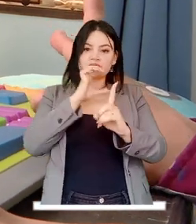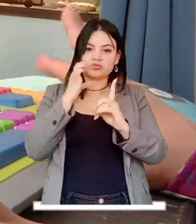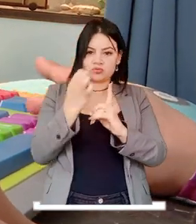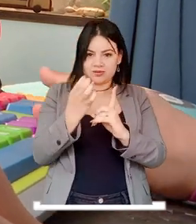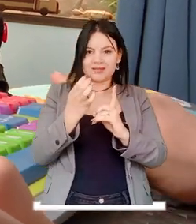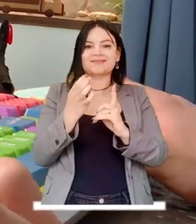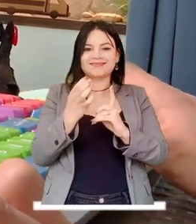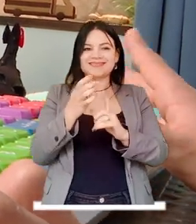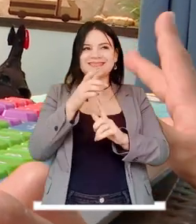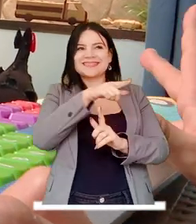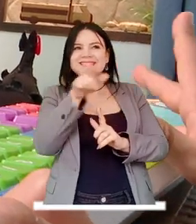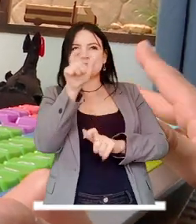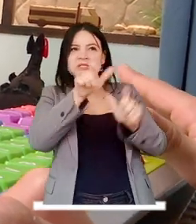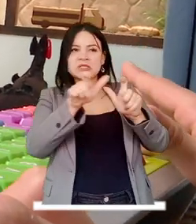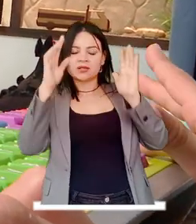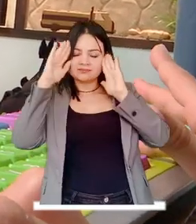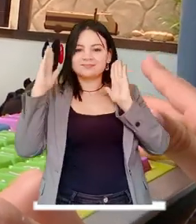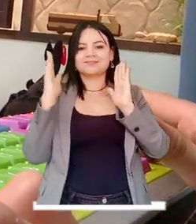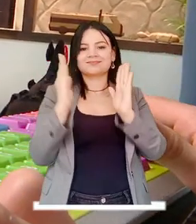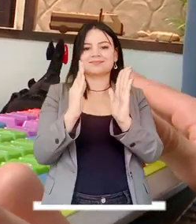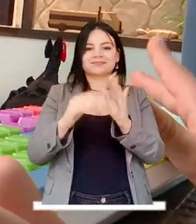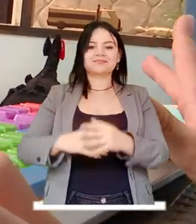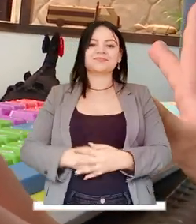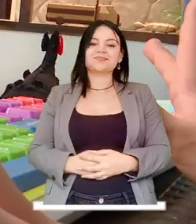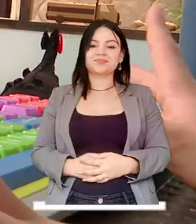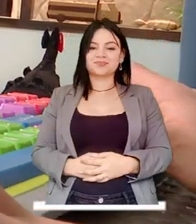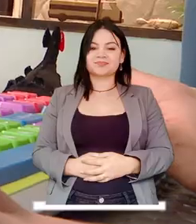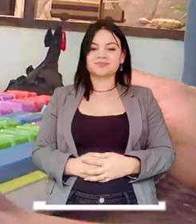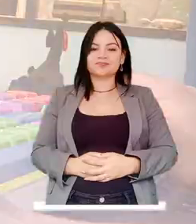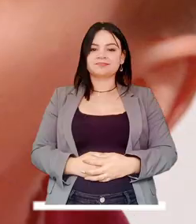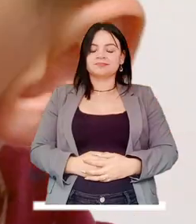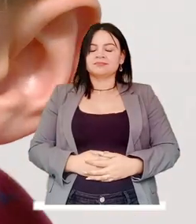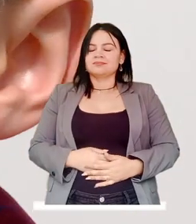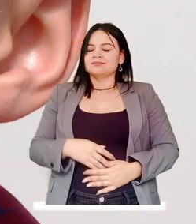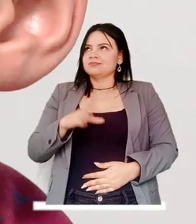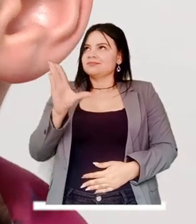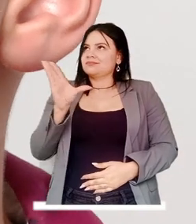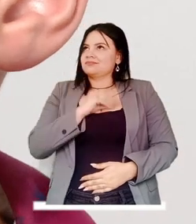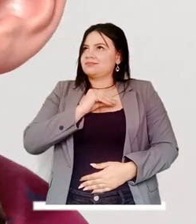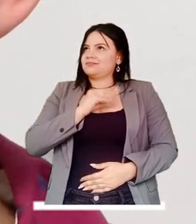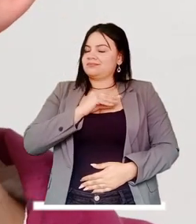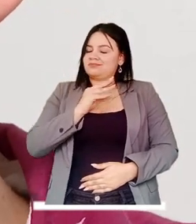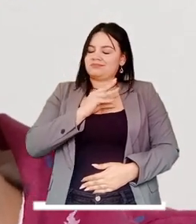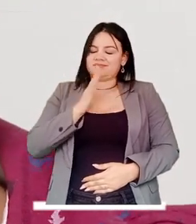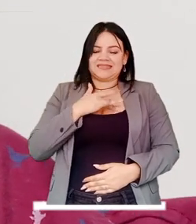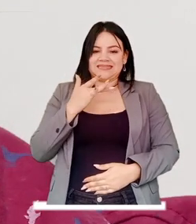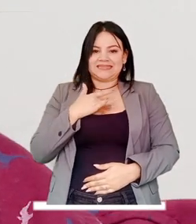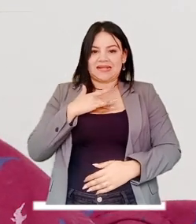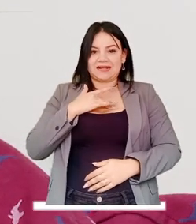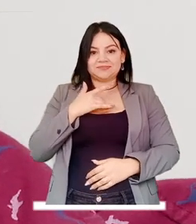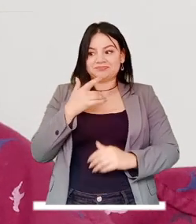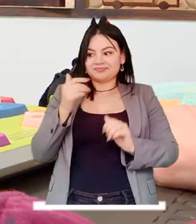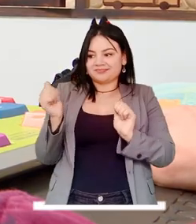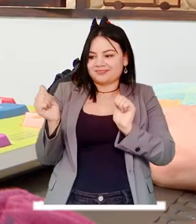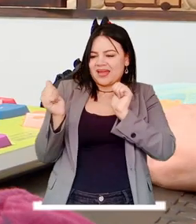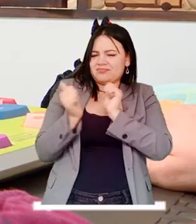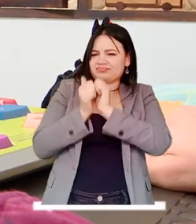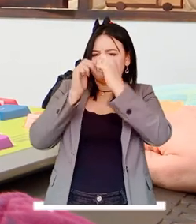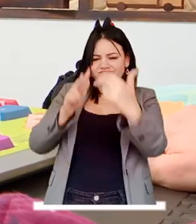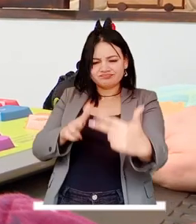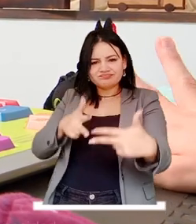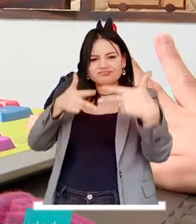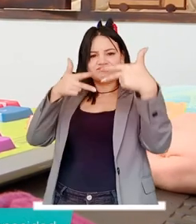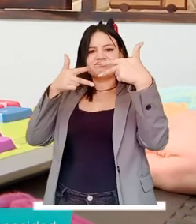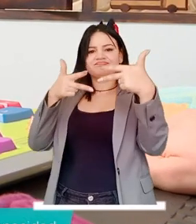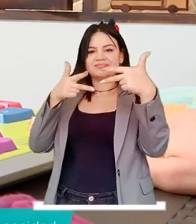técnicos, tecnológicos y curriculares, para atender a nuestra población. Es muy gratificante para mí cada encuentro con